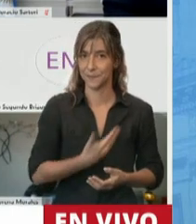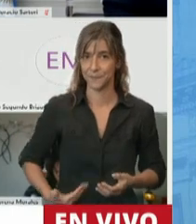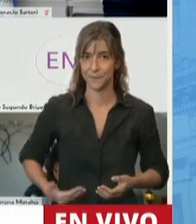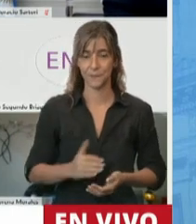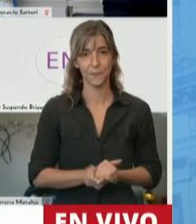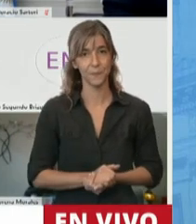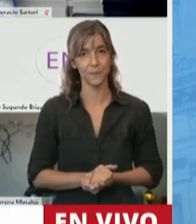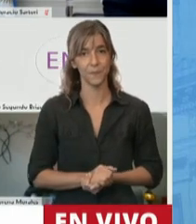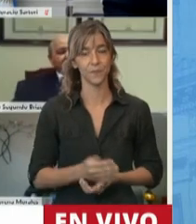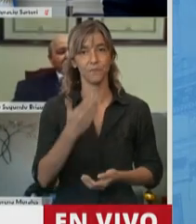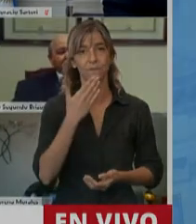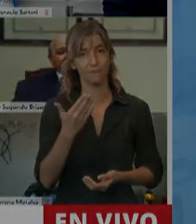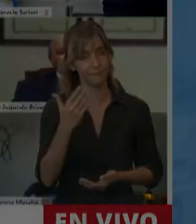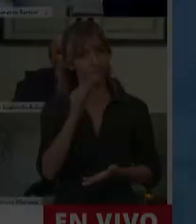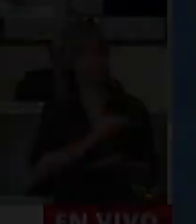Gracias, diputado Luis Petri. y ¡Gracias!